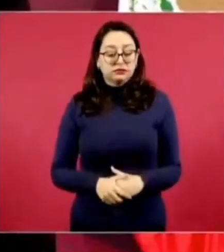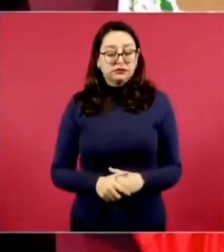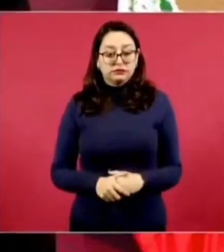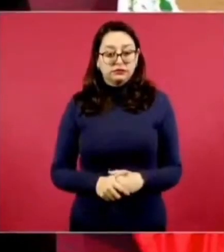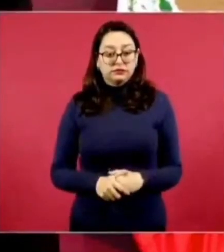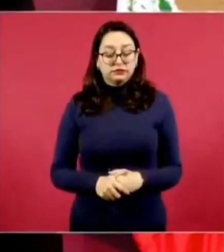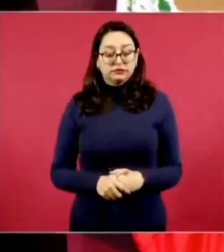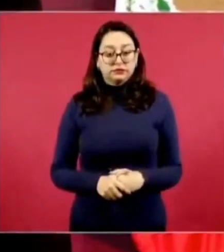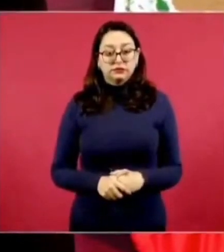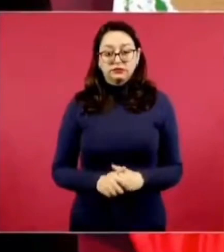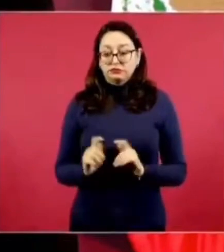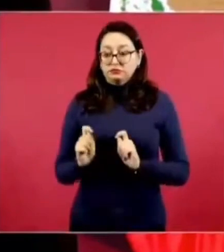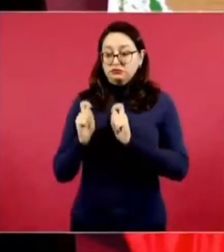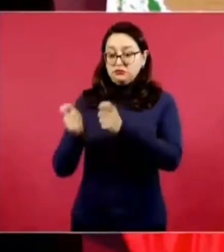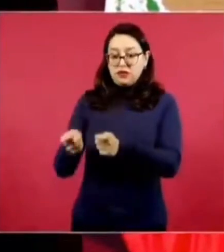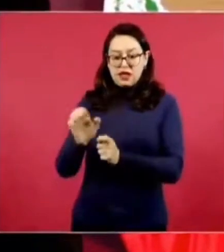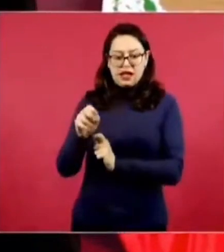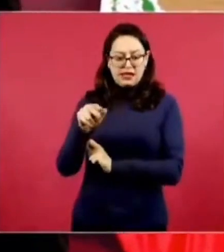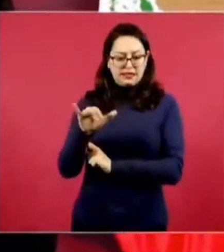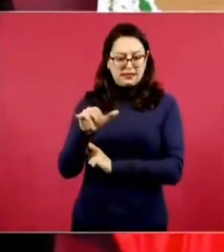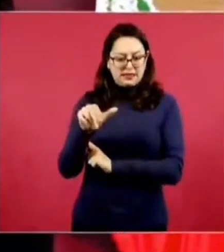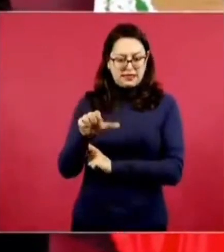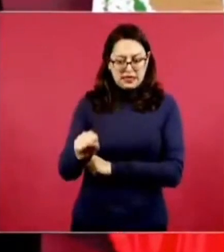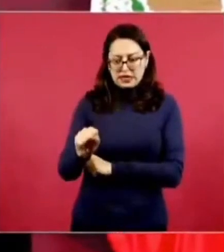Encinas y luego Marcelo y